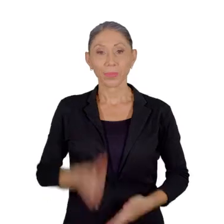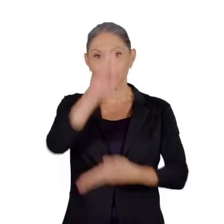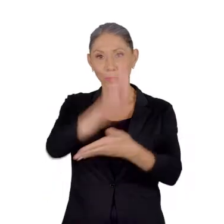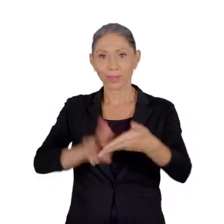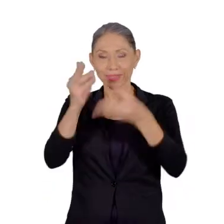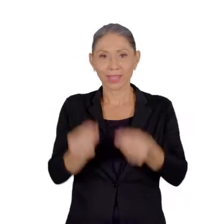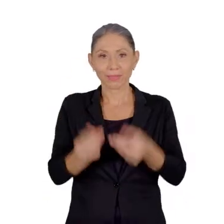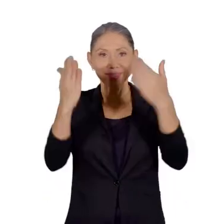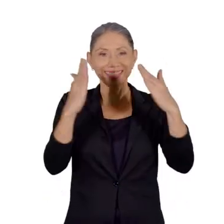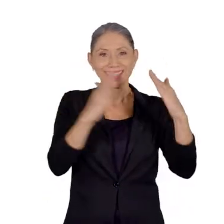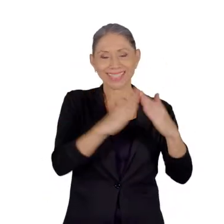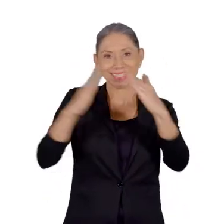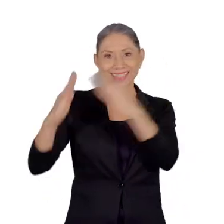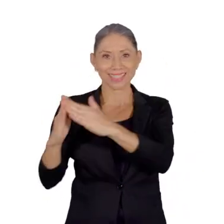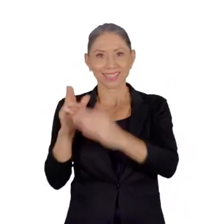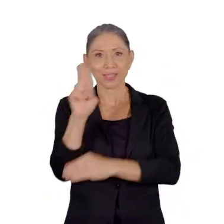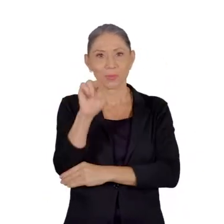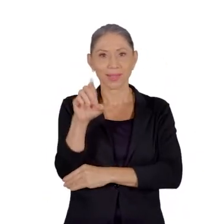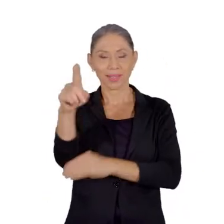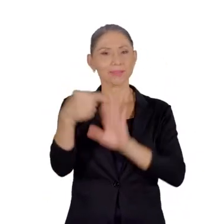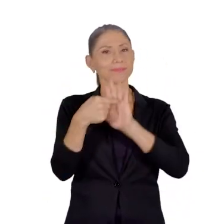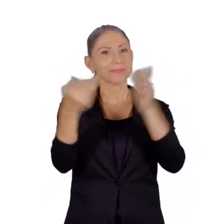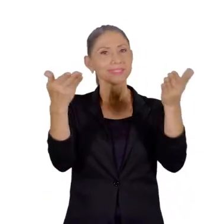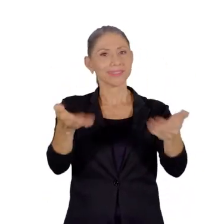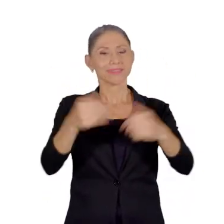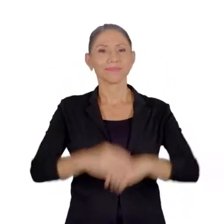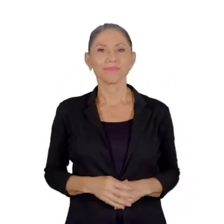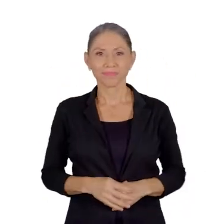La Universidad Estatal a Distancia, UNED, presenta